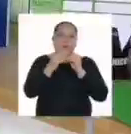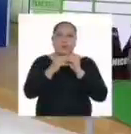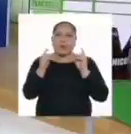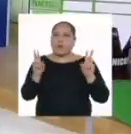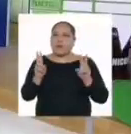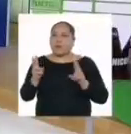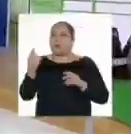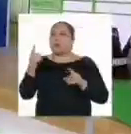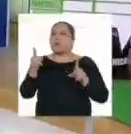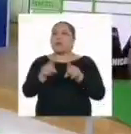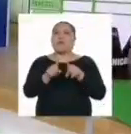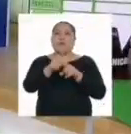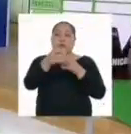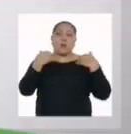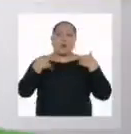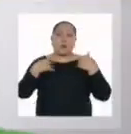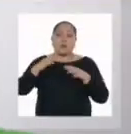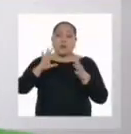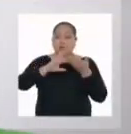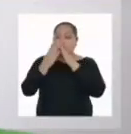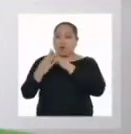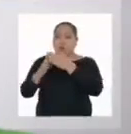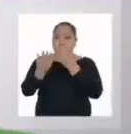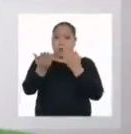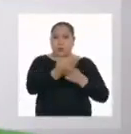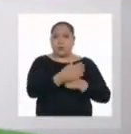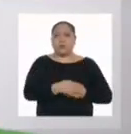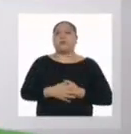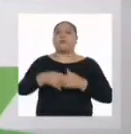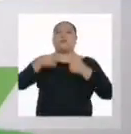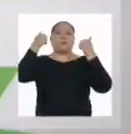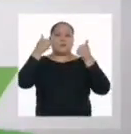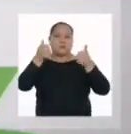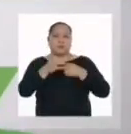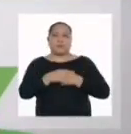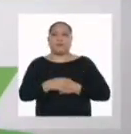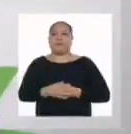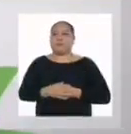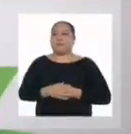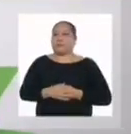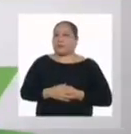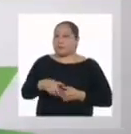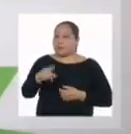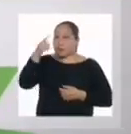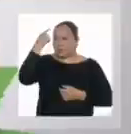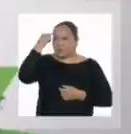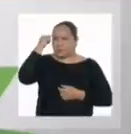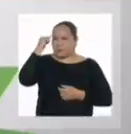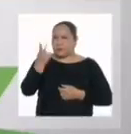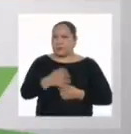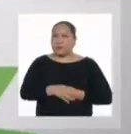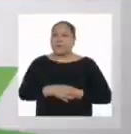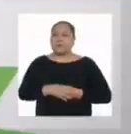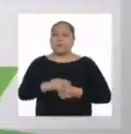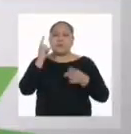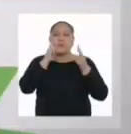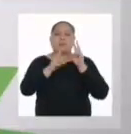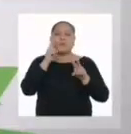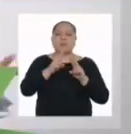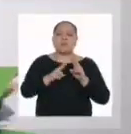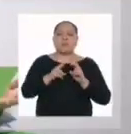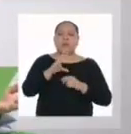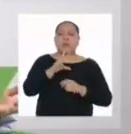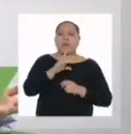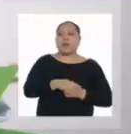pueden ser las que tengas en tu comunidad. Vamos bien. Ahora, ¿qué deberían considerar para medir la variable